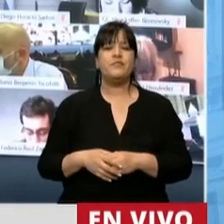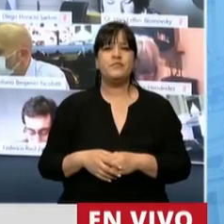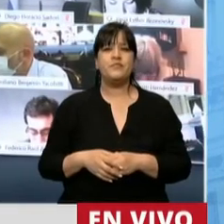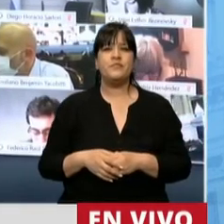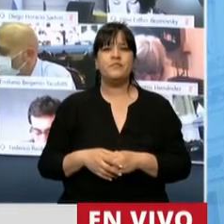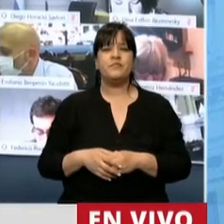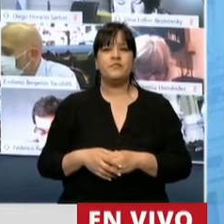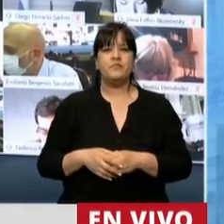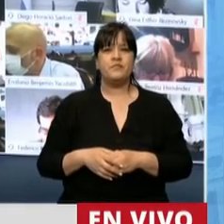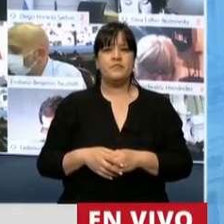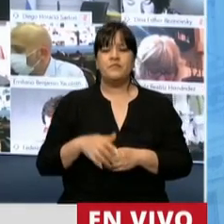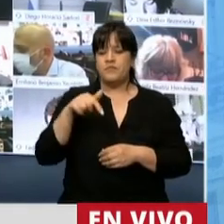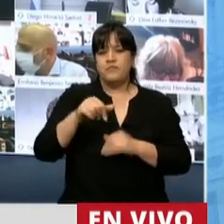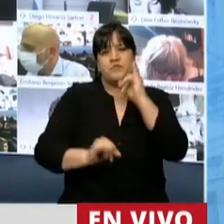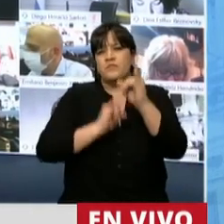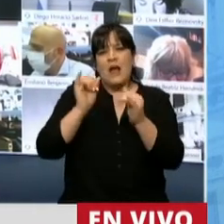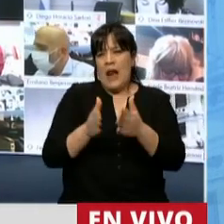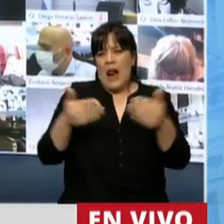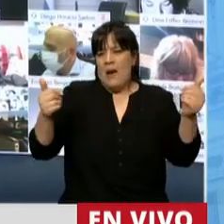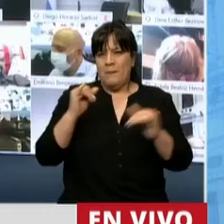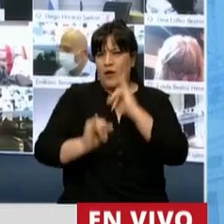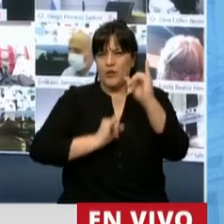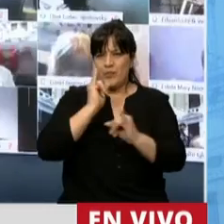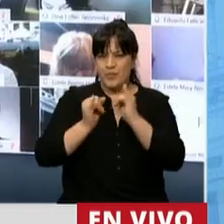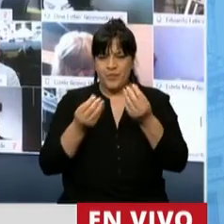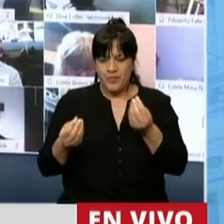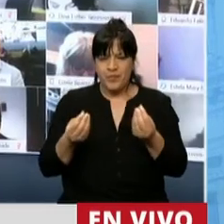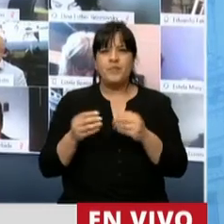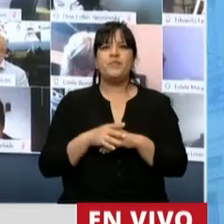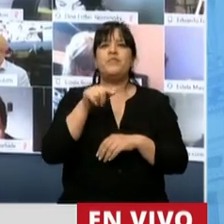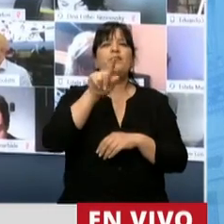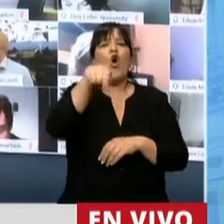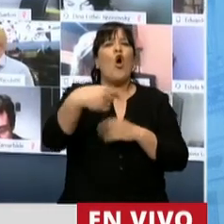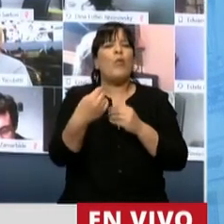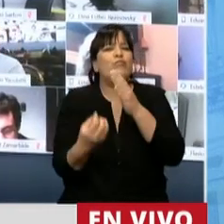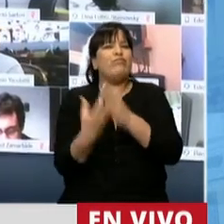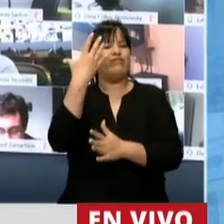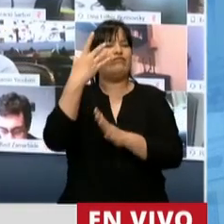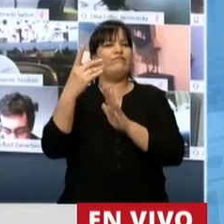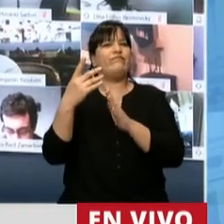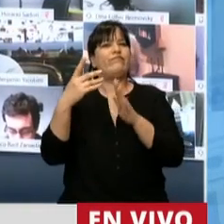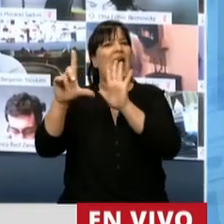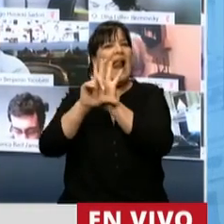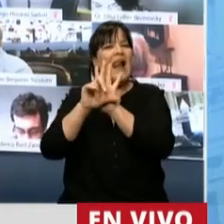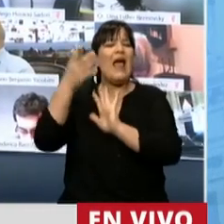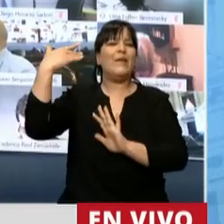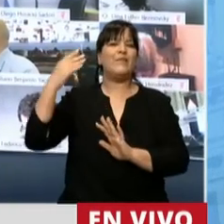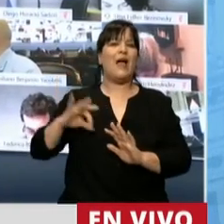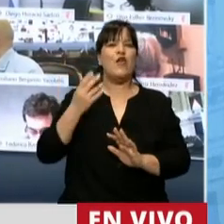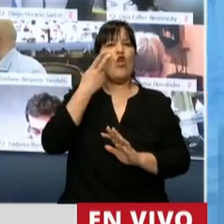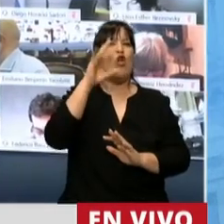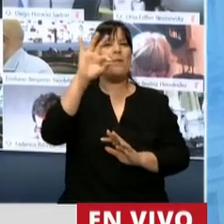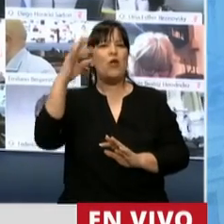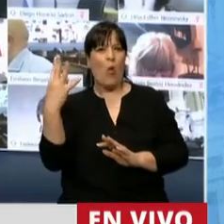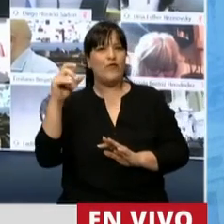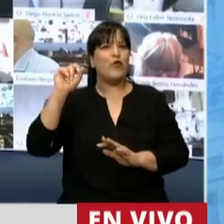Haciendo un rápido repaso, esto tiene origen en una ley del año 2004, la ley